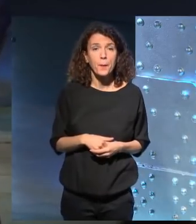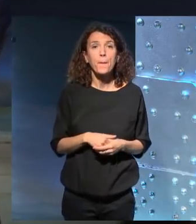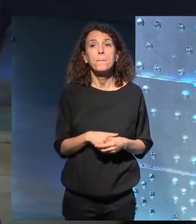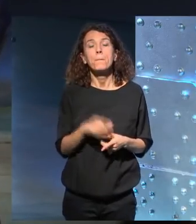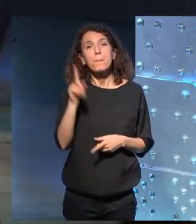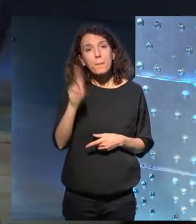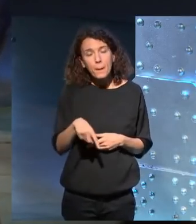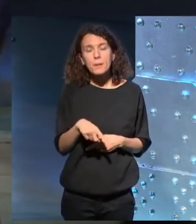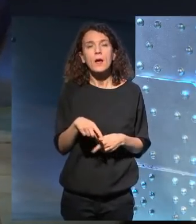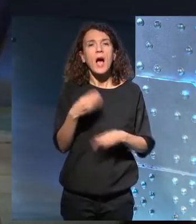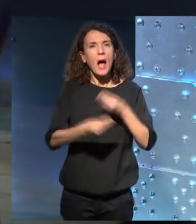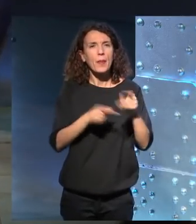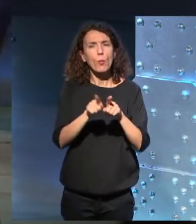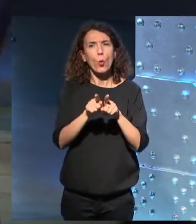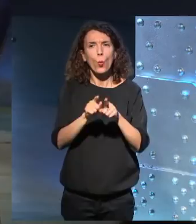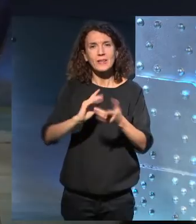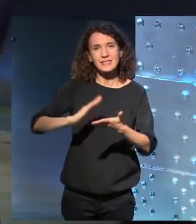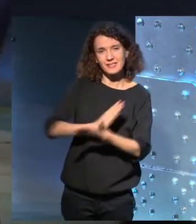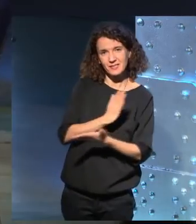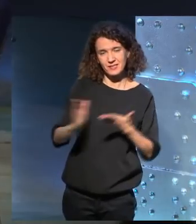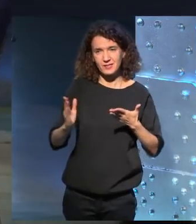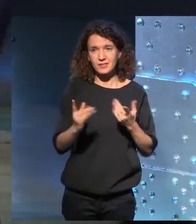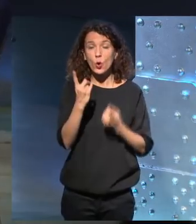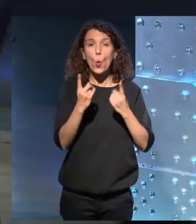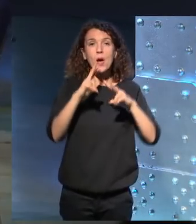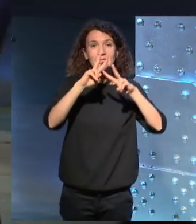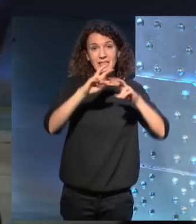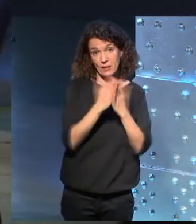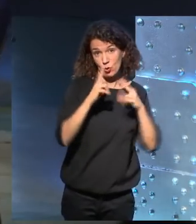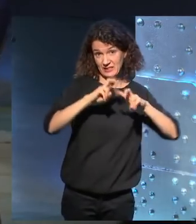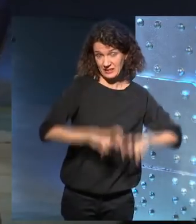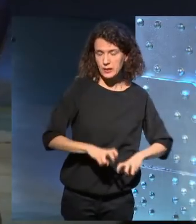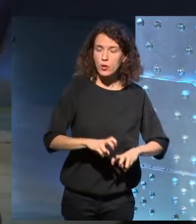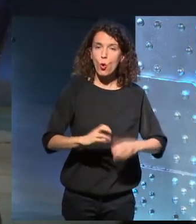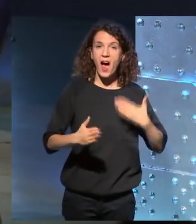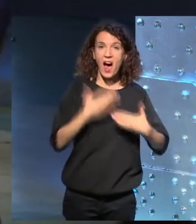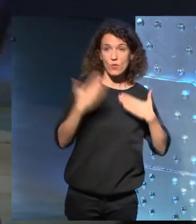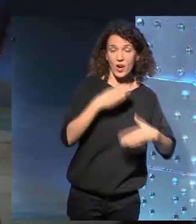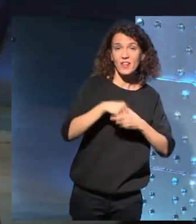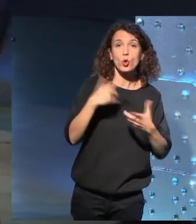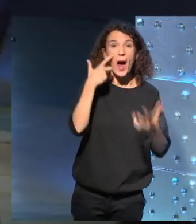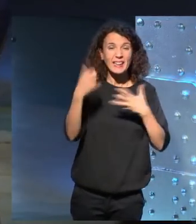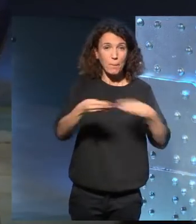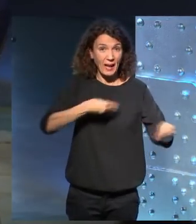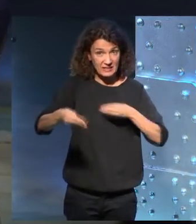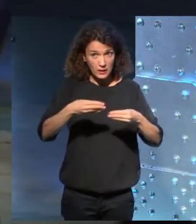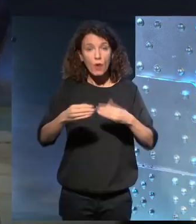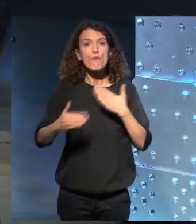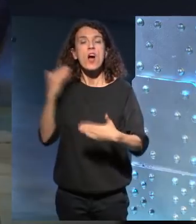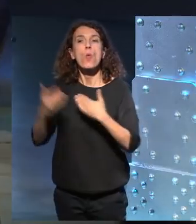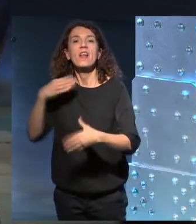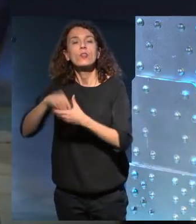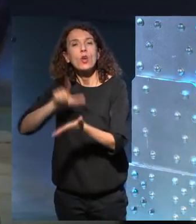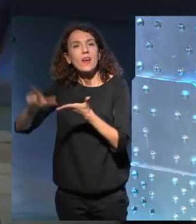Tú haces una distinción en algún ensayo sobre la vanguardia en las artes plásticas y la